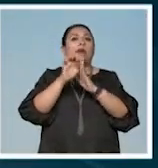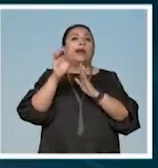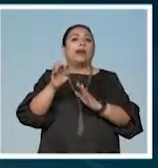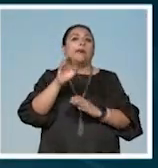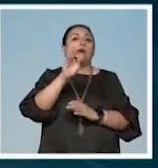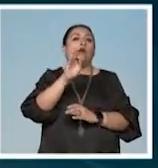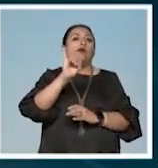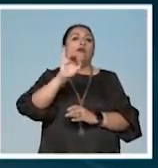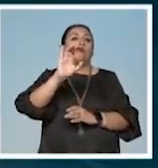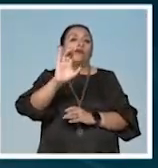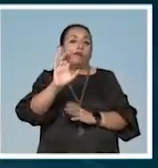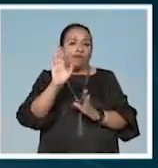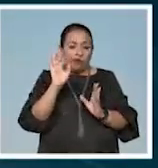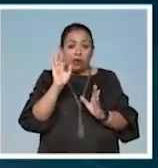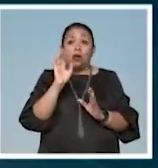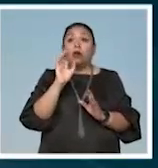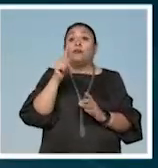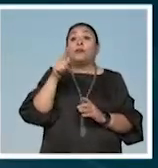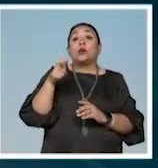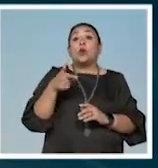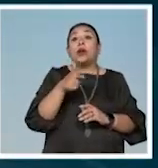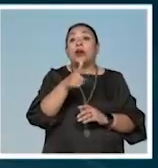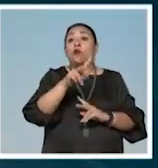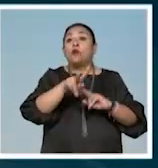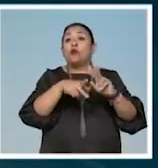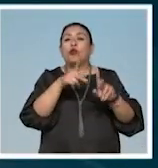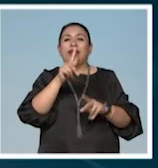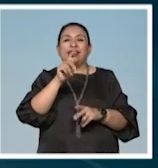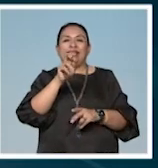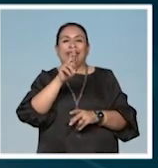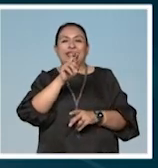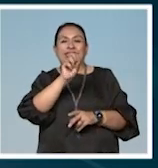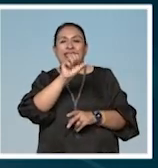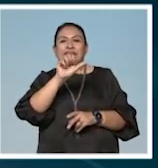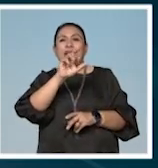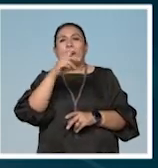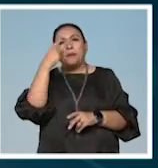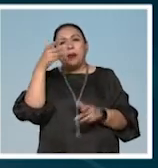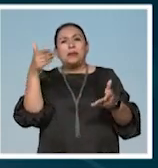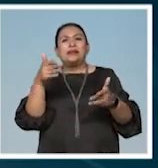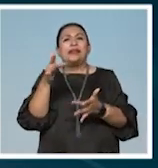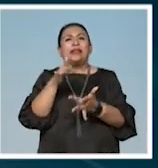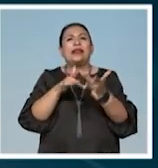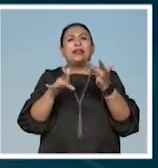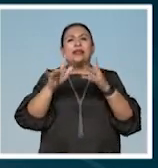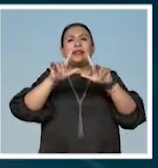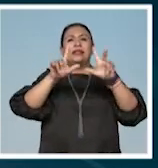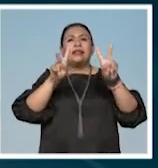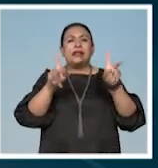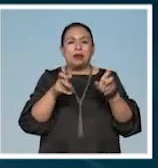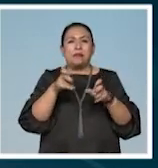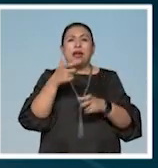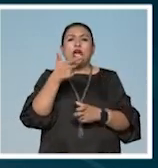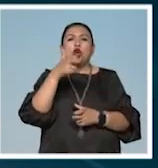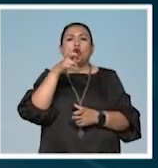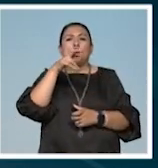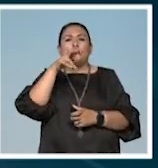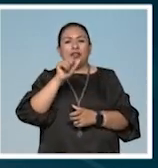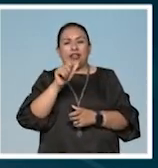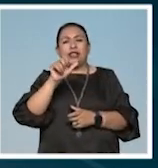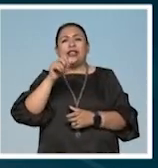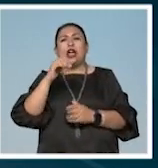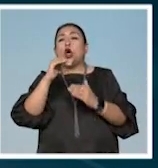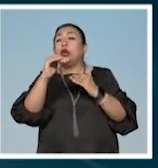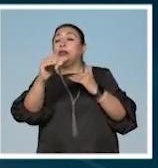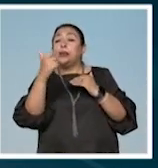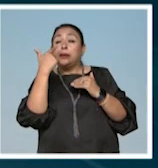Internacional Cervantino. Hasta Guanajuato llegó Teresa Salgueiro para presentar su disco La Golondrina y el Horizonte, en el